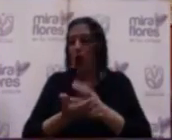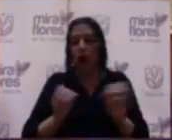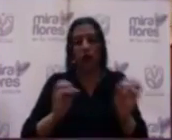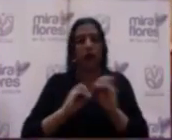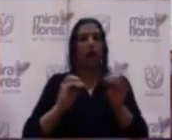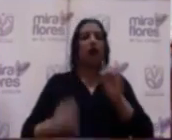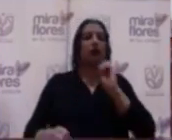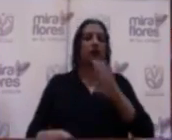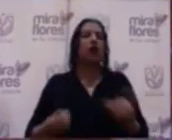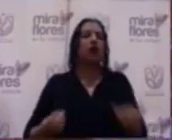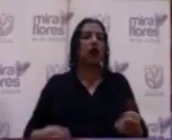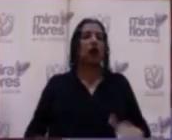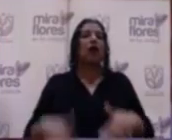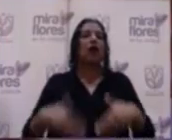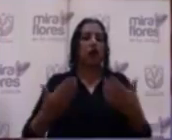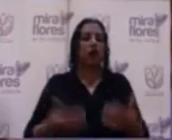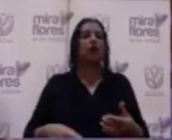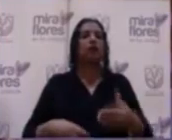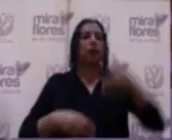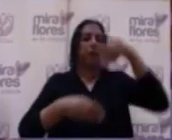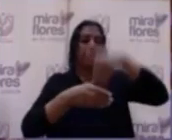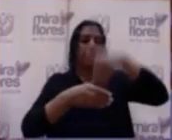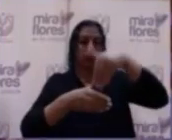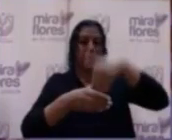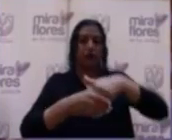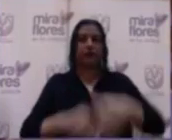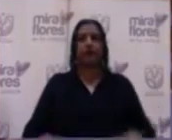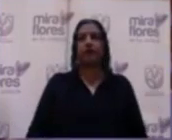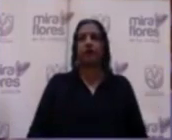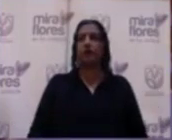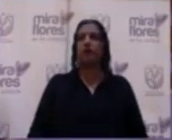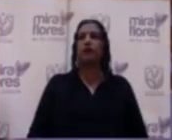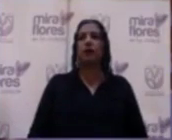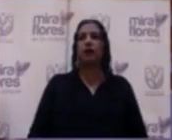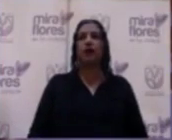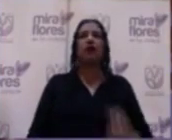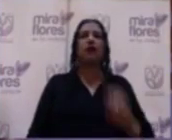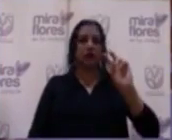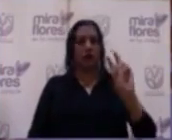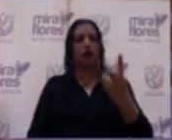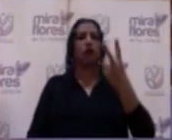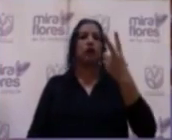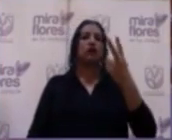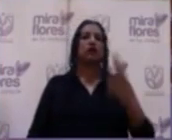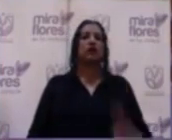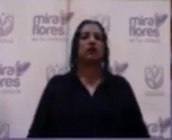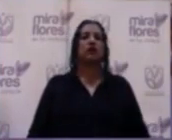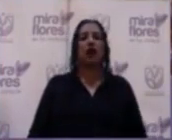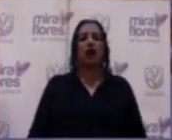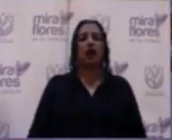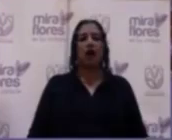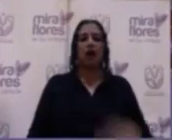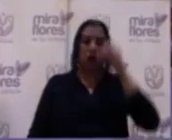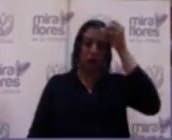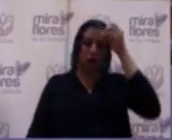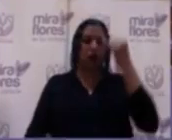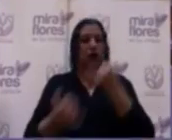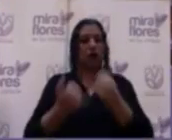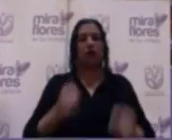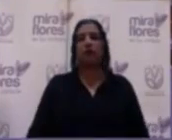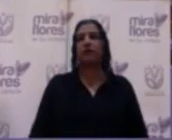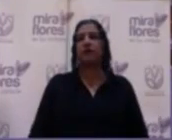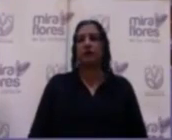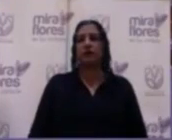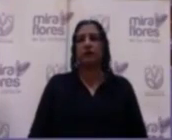estaríamos entonces en capacidad de proceder a votar. Sí, en segunda intervención y última, señor Ánguez. Sí,